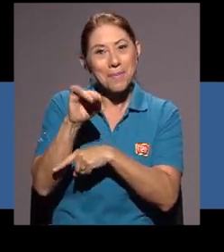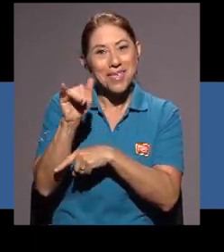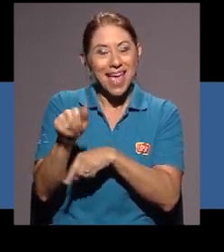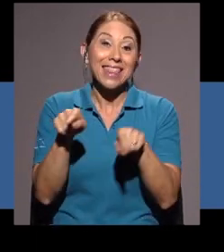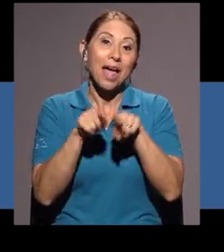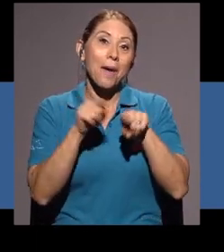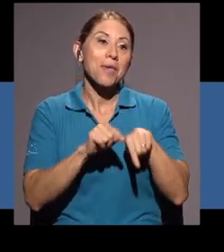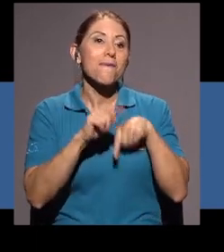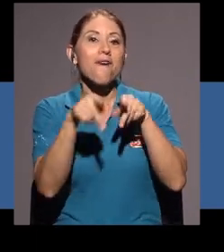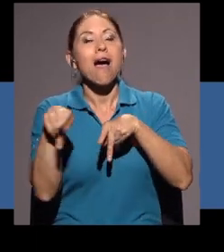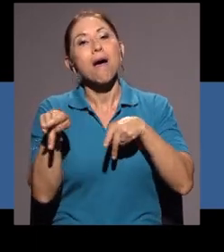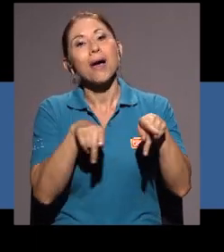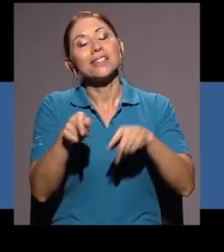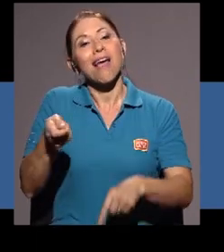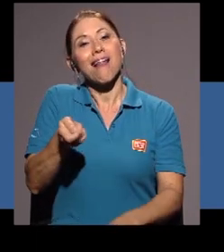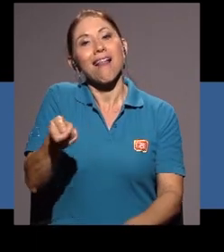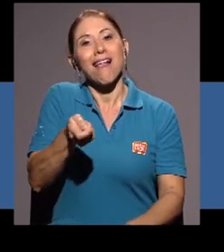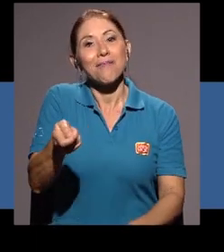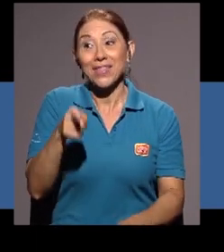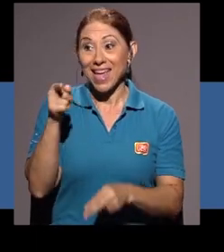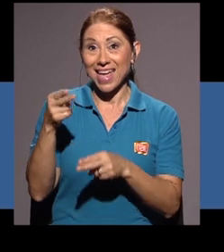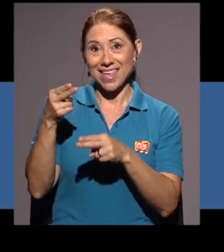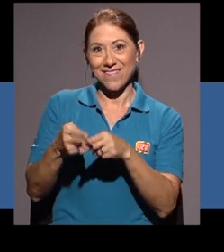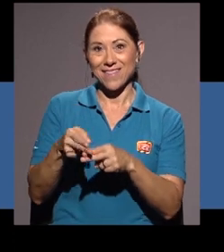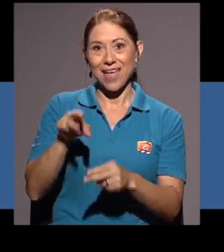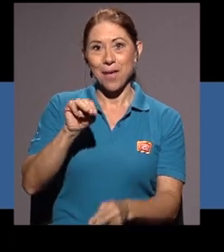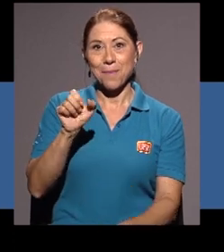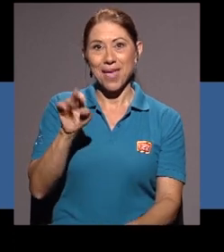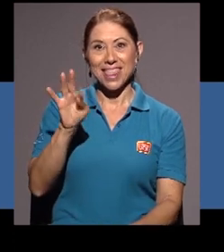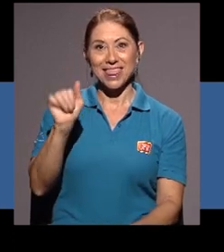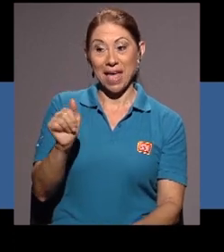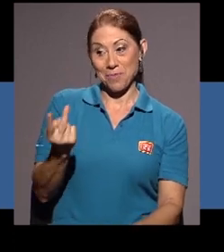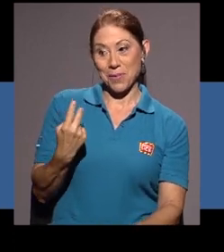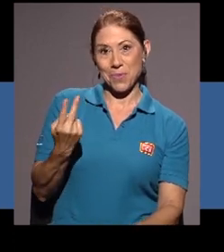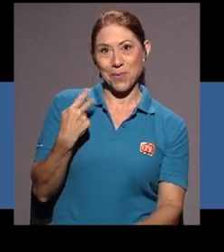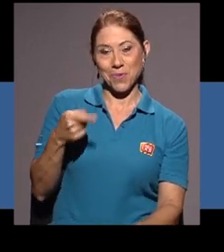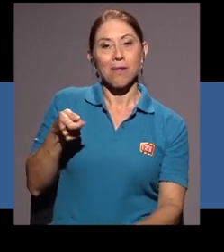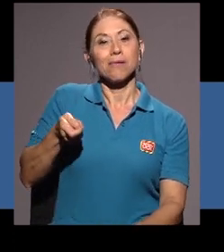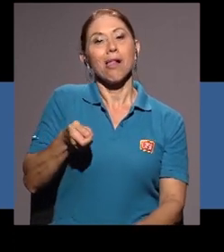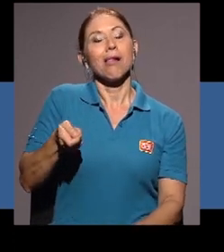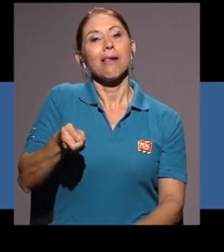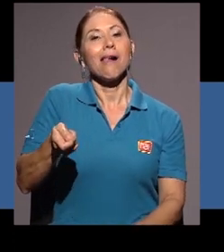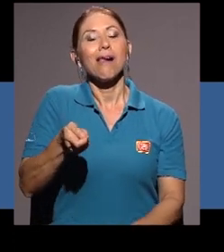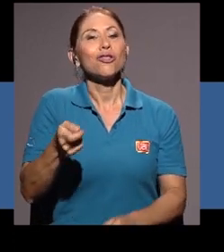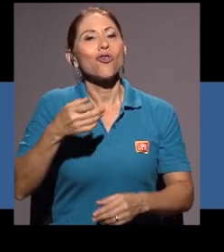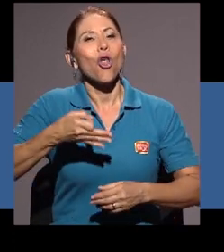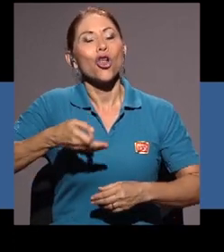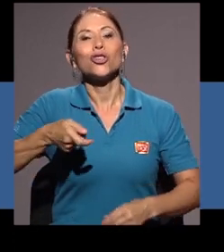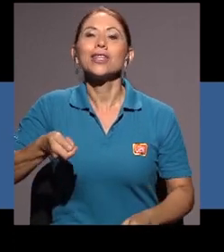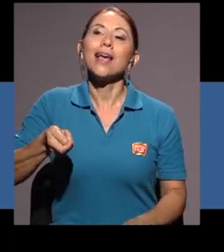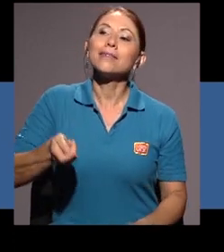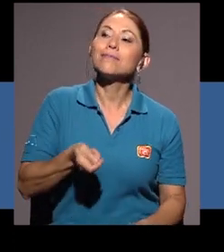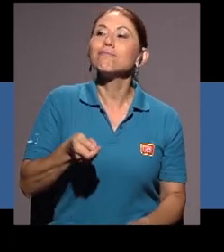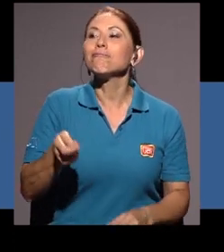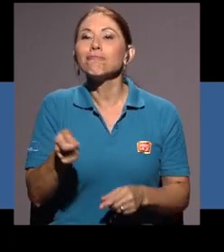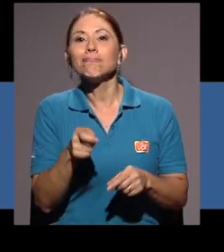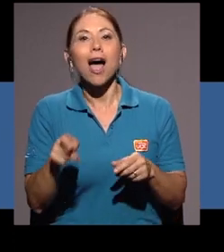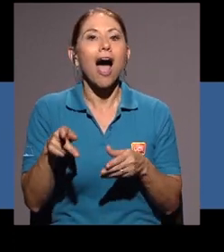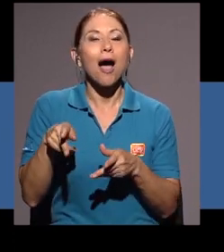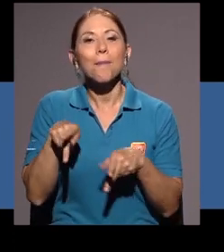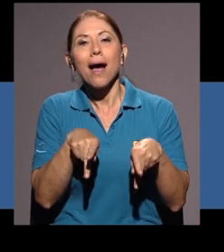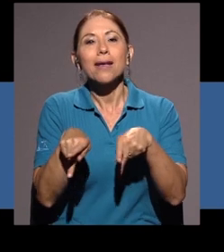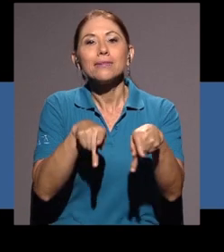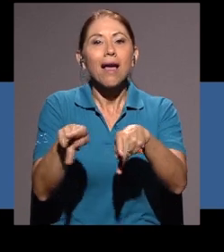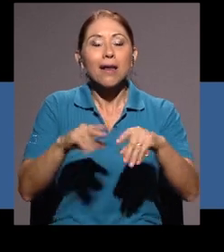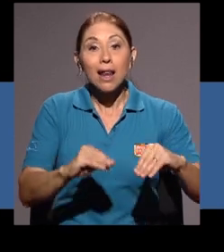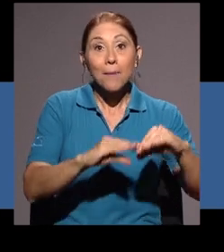y llevándolo a pasear. Ella es Menta. Y Menta y yo salimos a pasear todos los días, en la mañana y en la noche, por